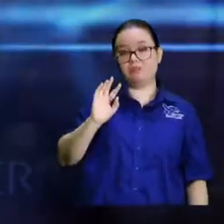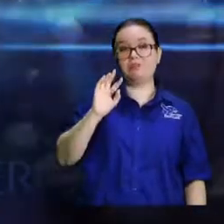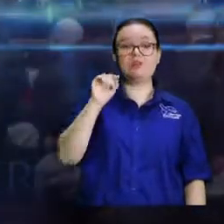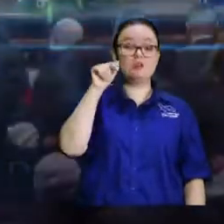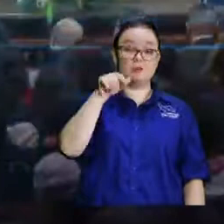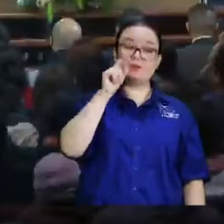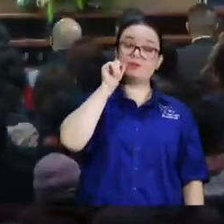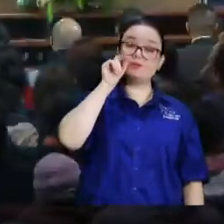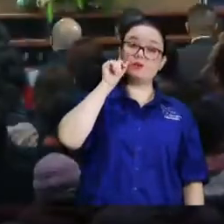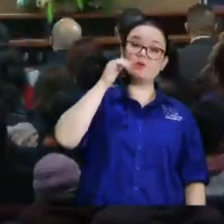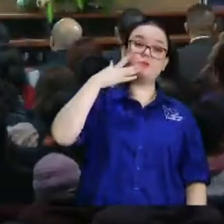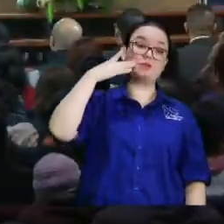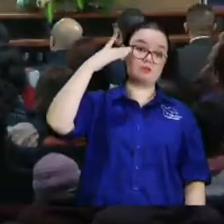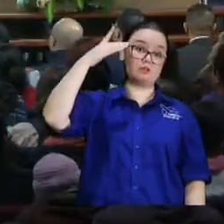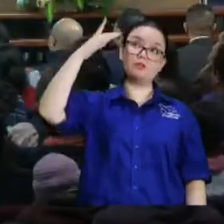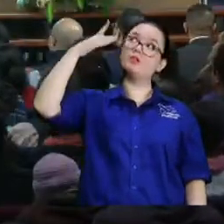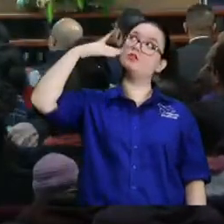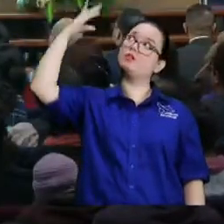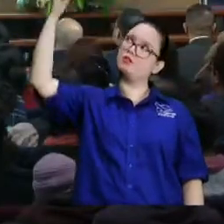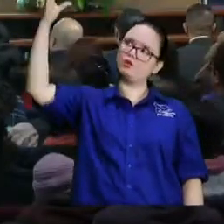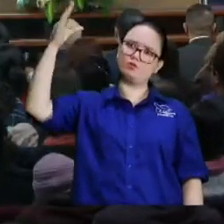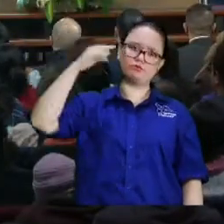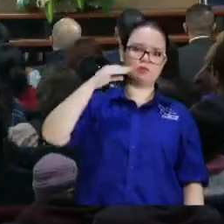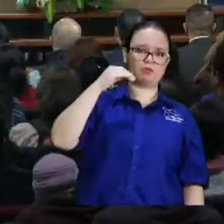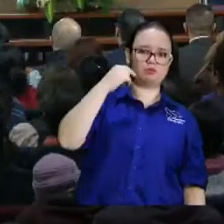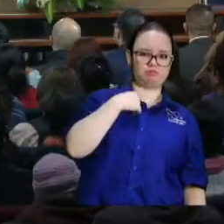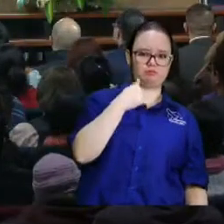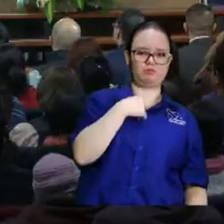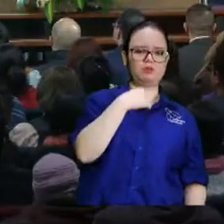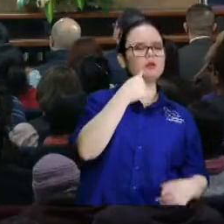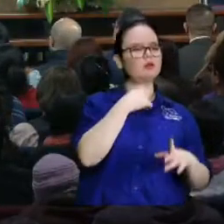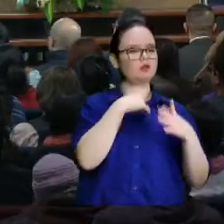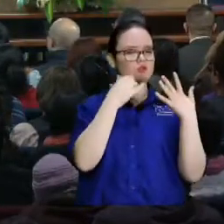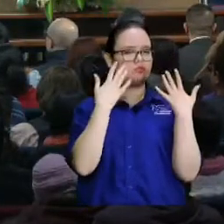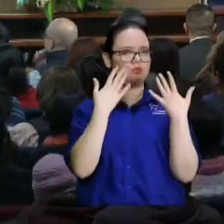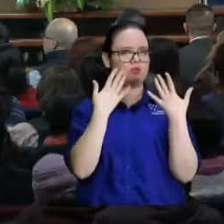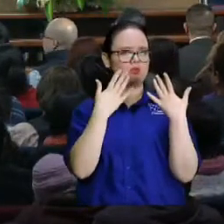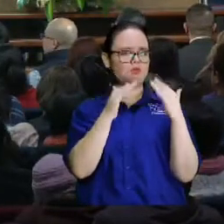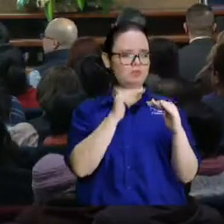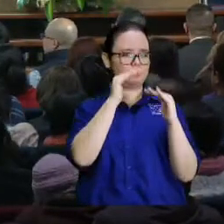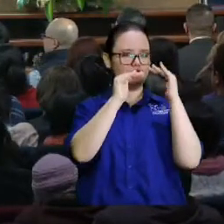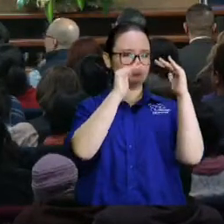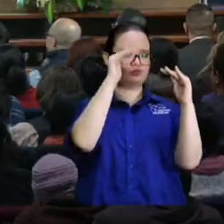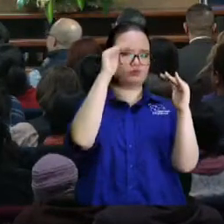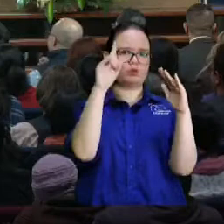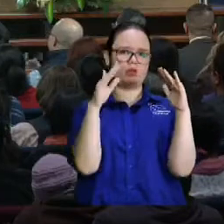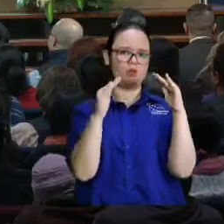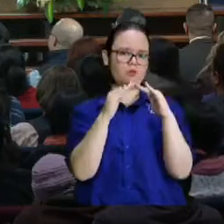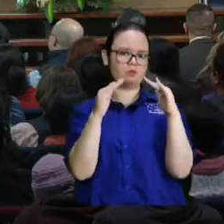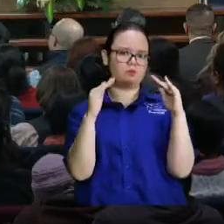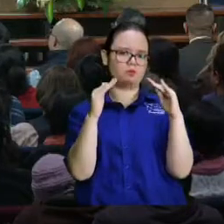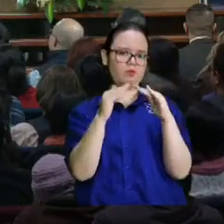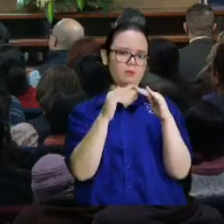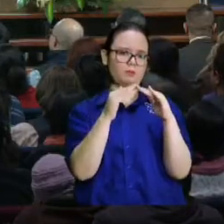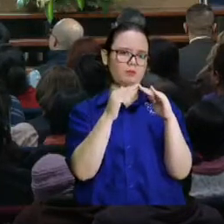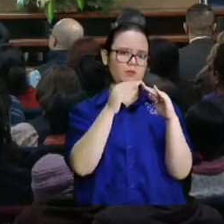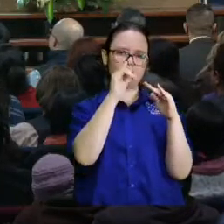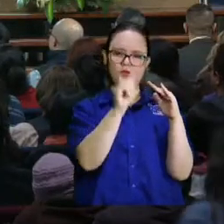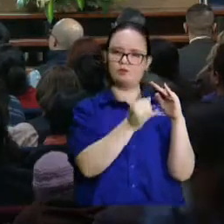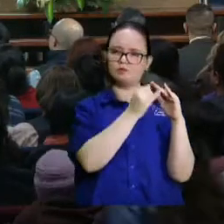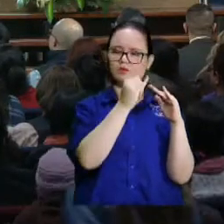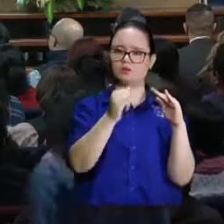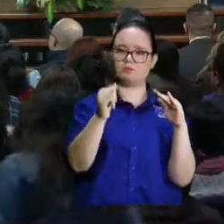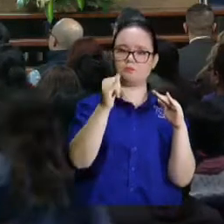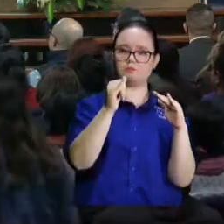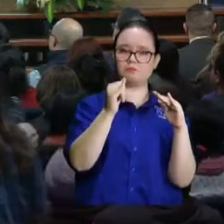se levanta Ciro y dice, Dios me dijo que le construía una casa en Jerusalén. Esos son los últimos dos versículos. Pero